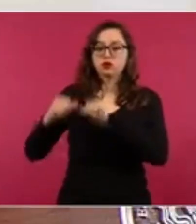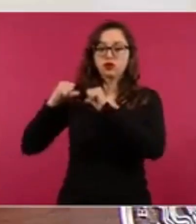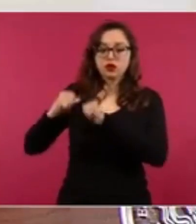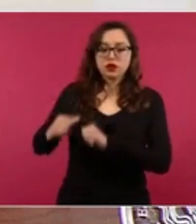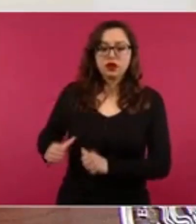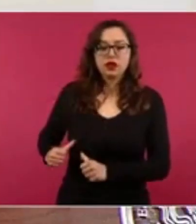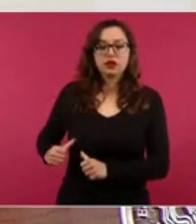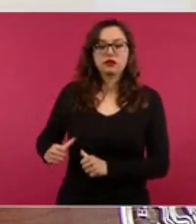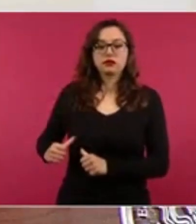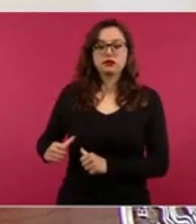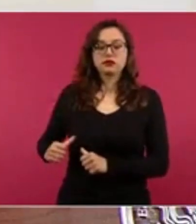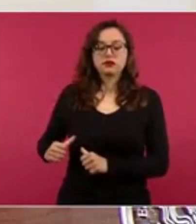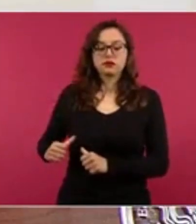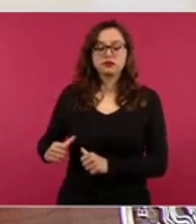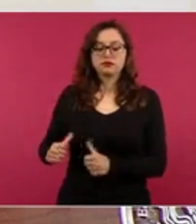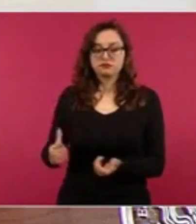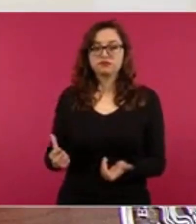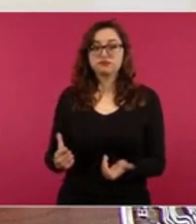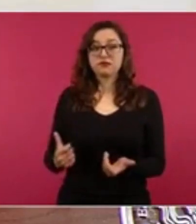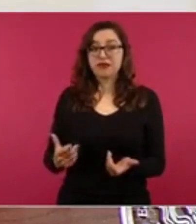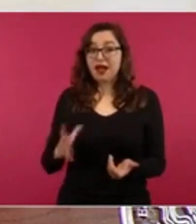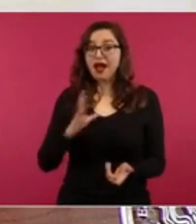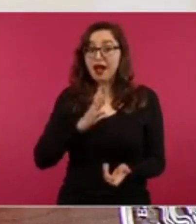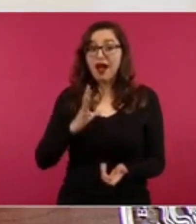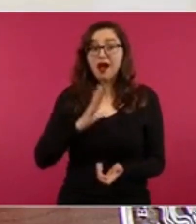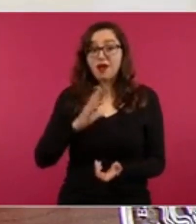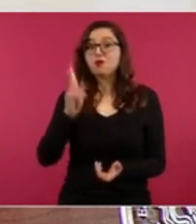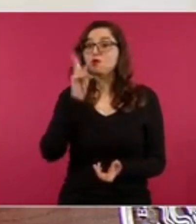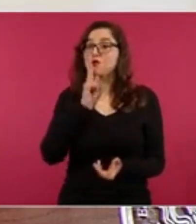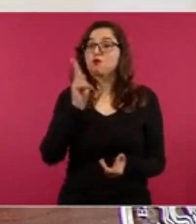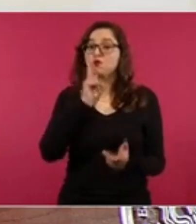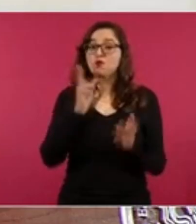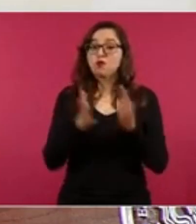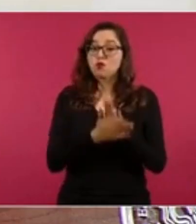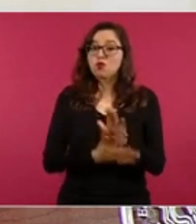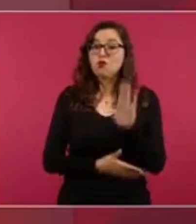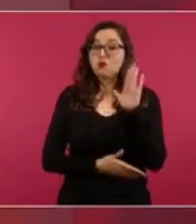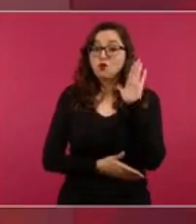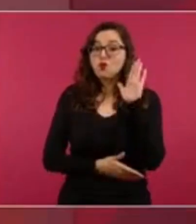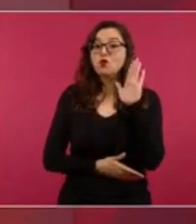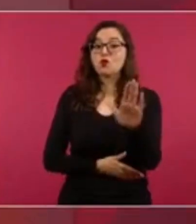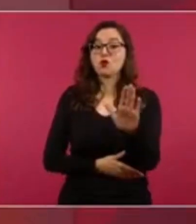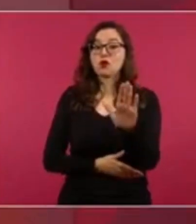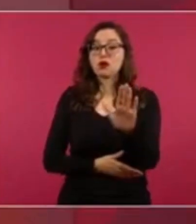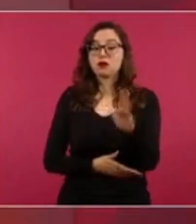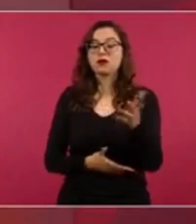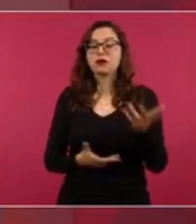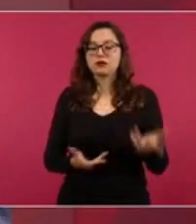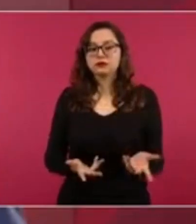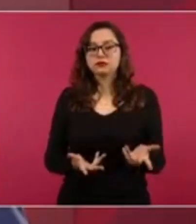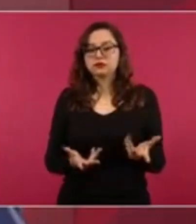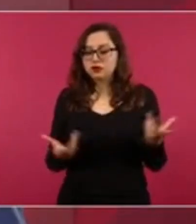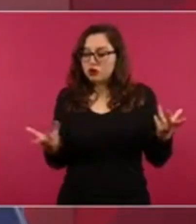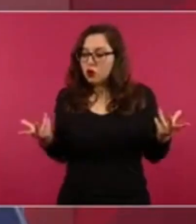Está probado que torturan